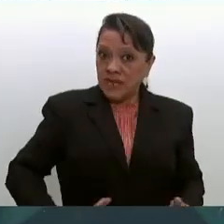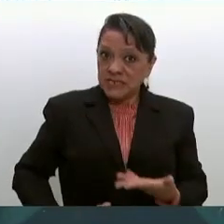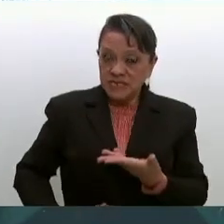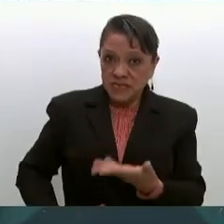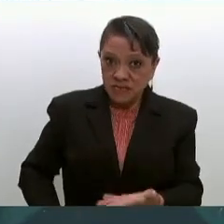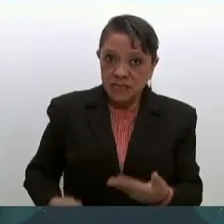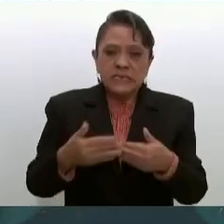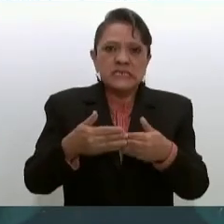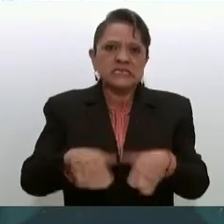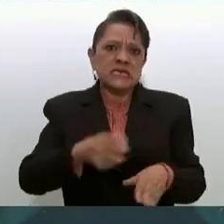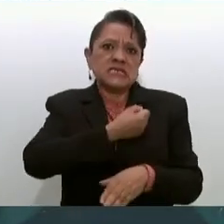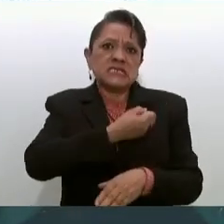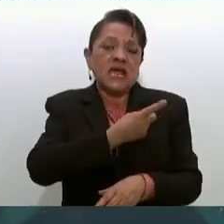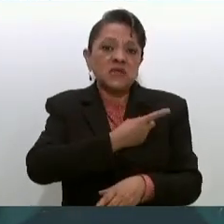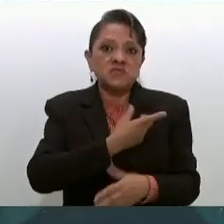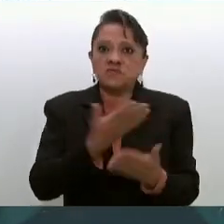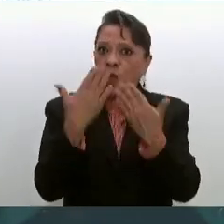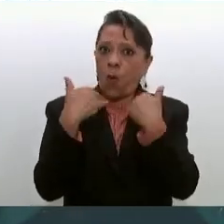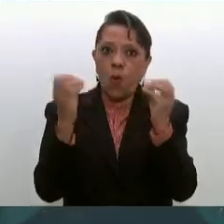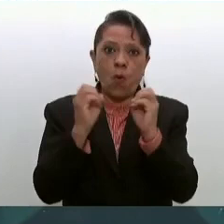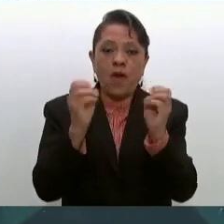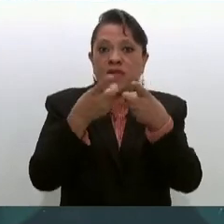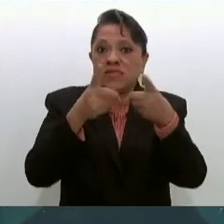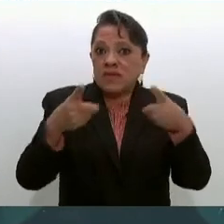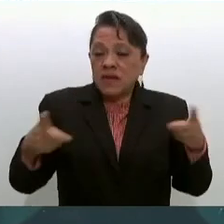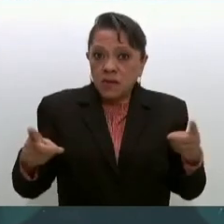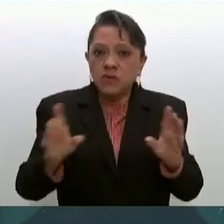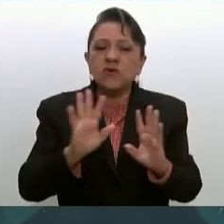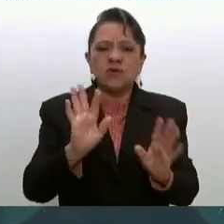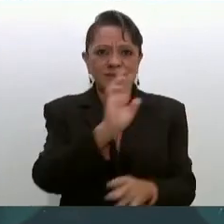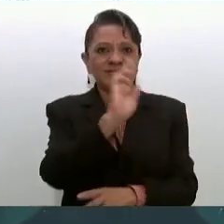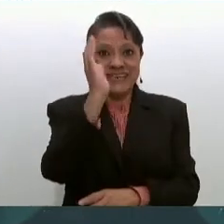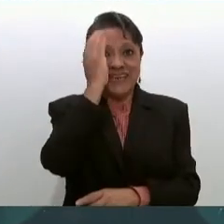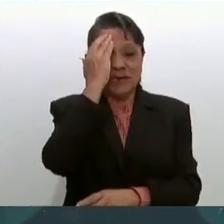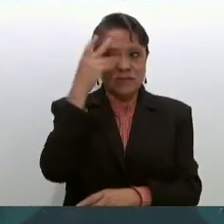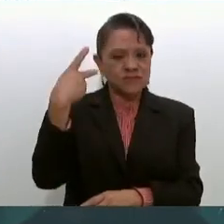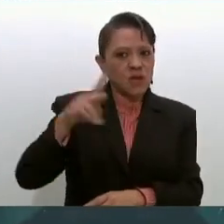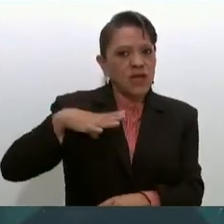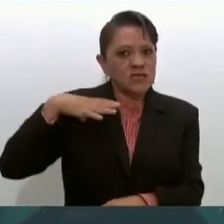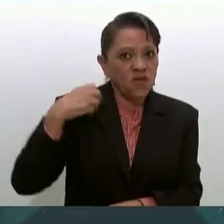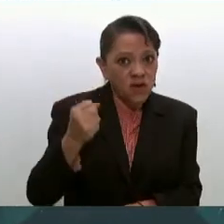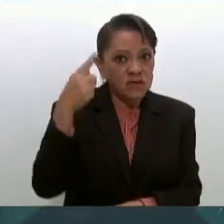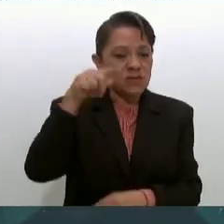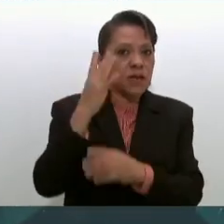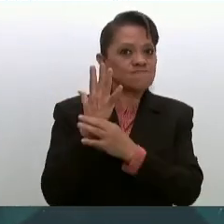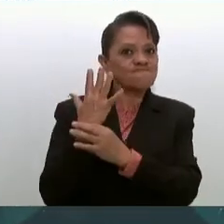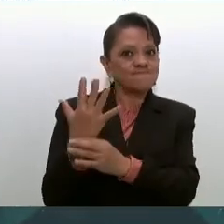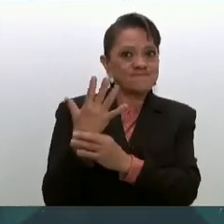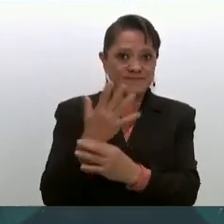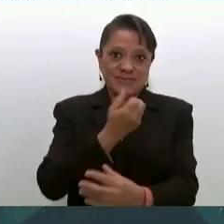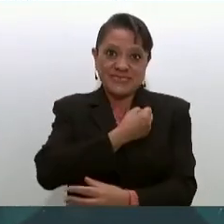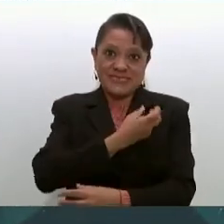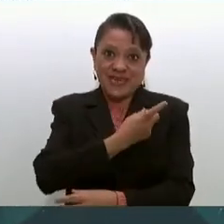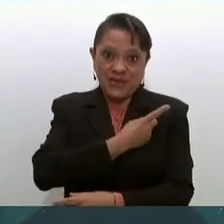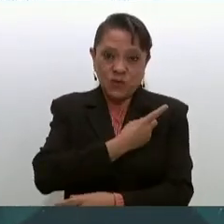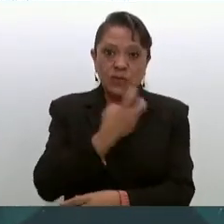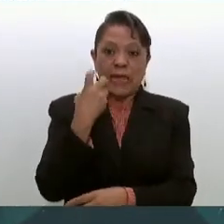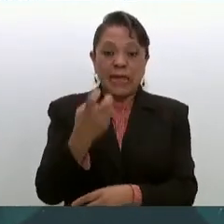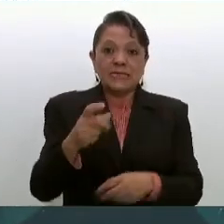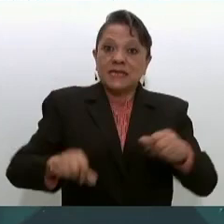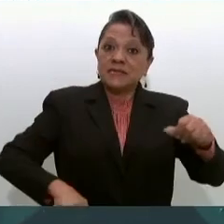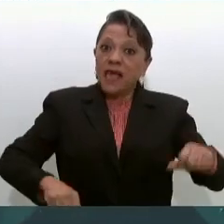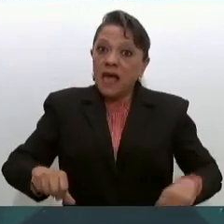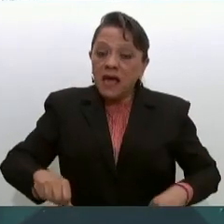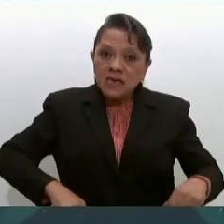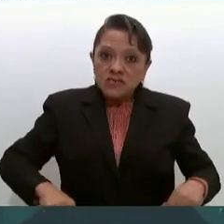sin la salud no hay desarrollo. Y reconocemos sus esfuerzos por dar prioridad a la salud. Estas son acciones